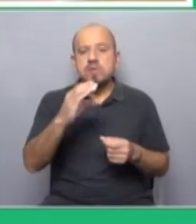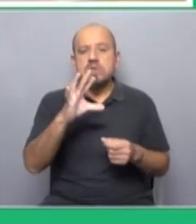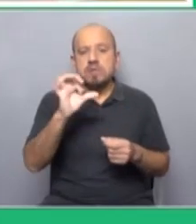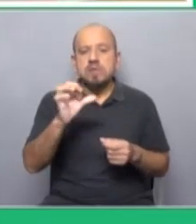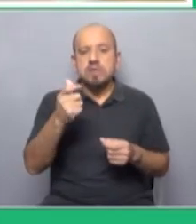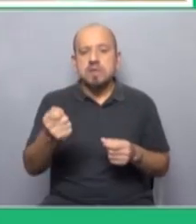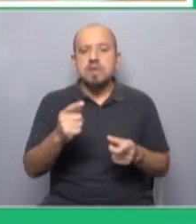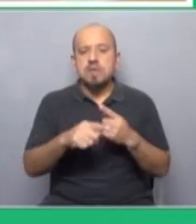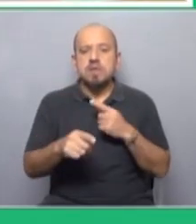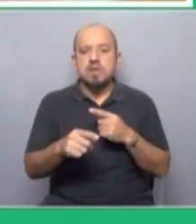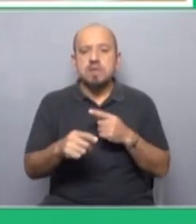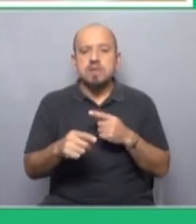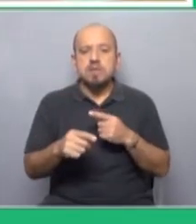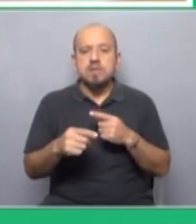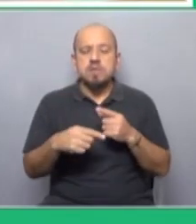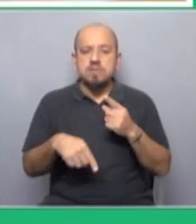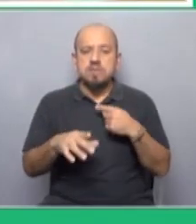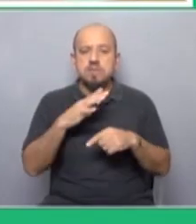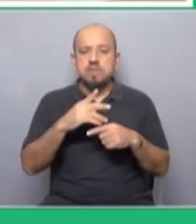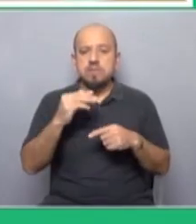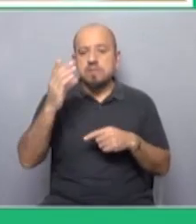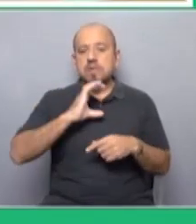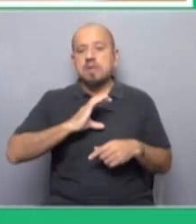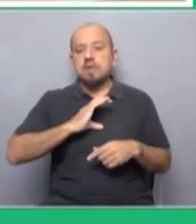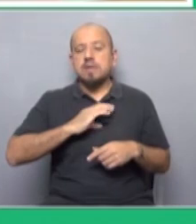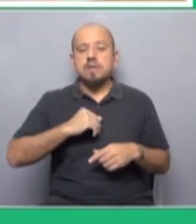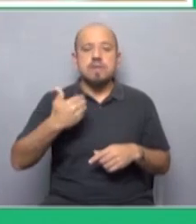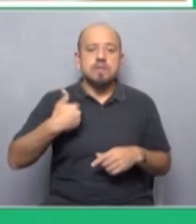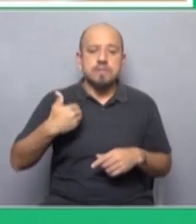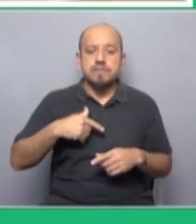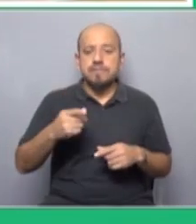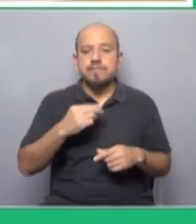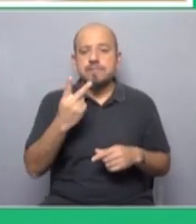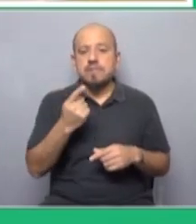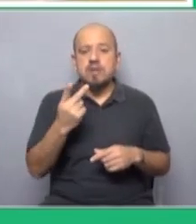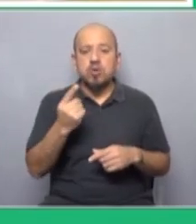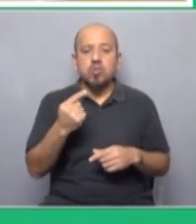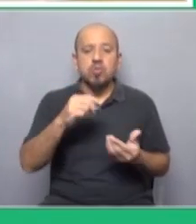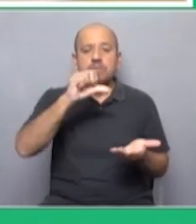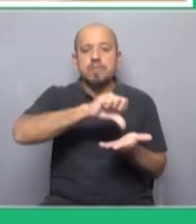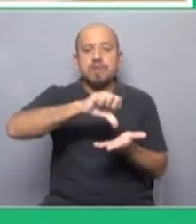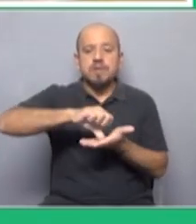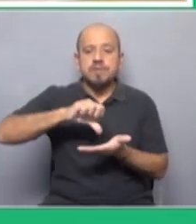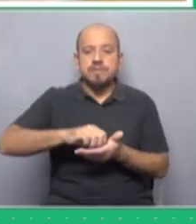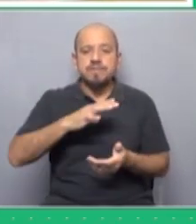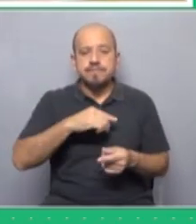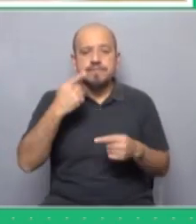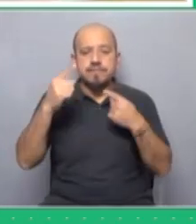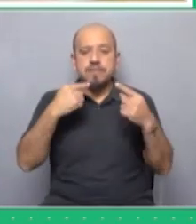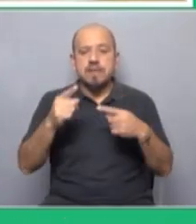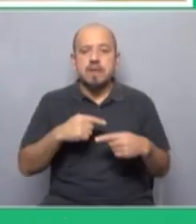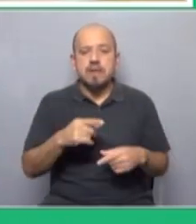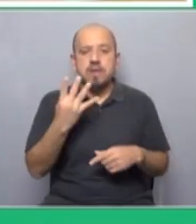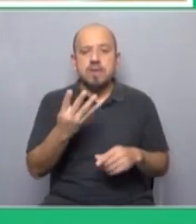Canadá hasta Argentina tenemos una representación importante tenemos 21 países que donde tenemos diferentes afiliadas